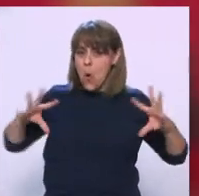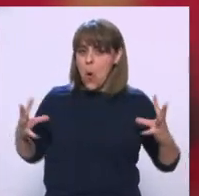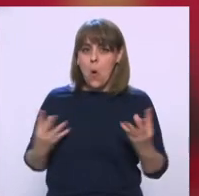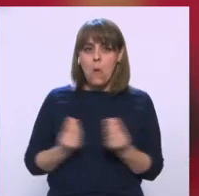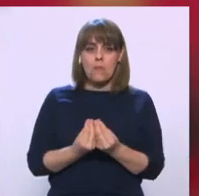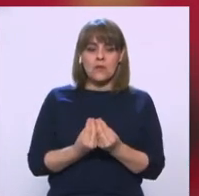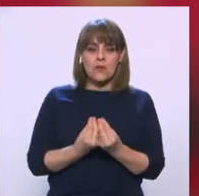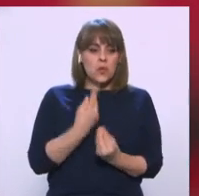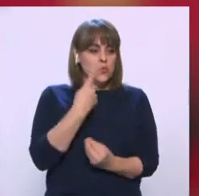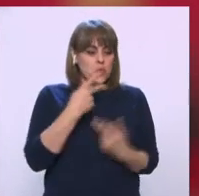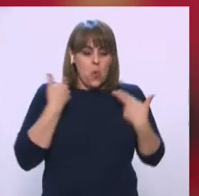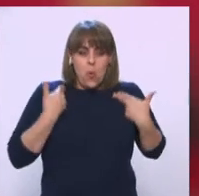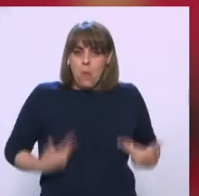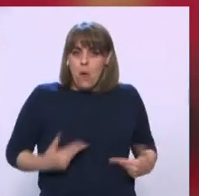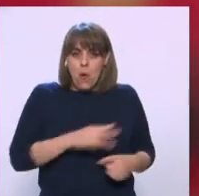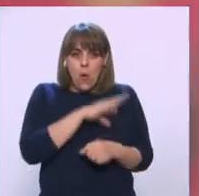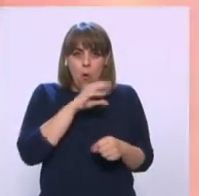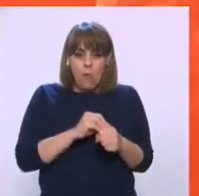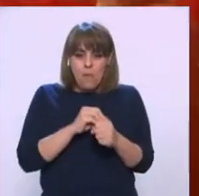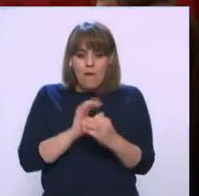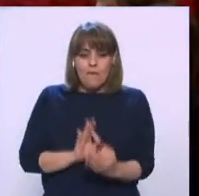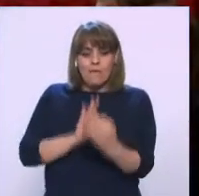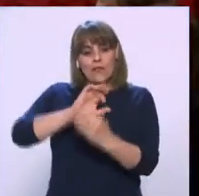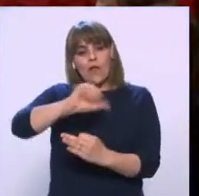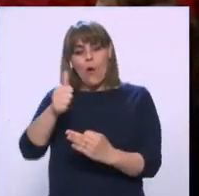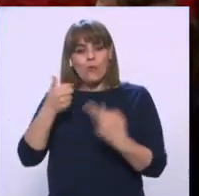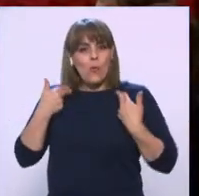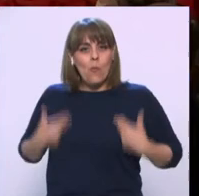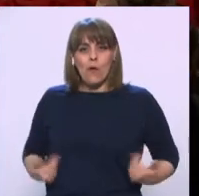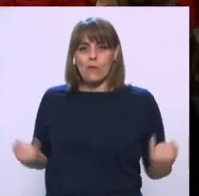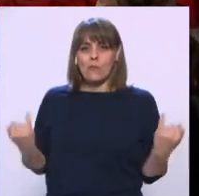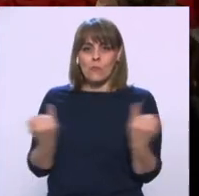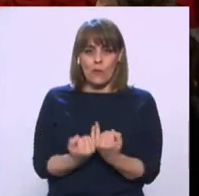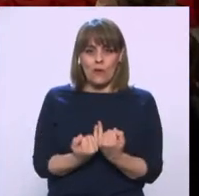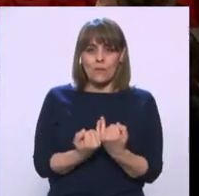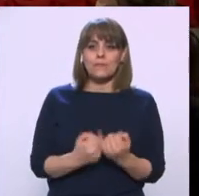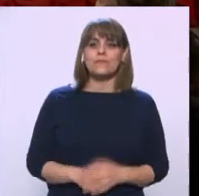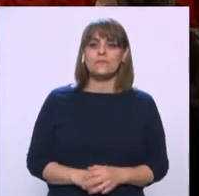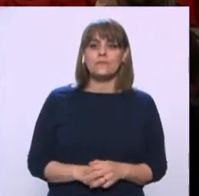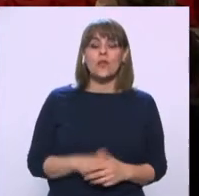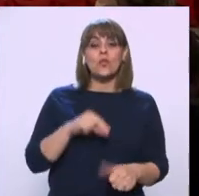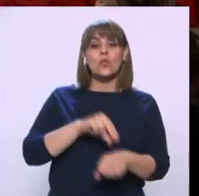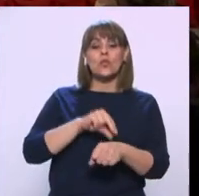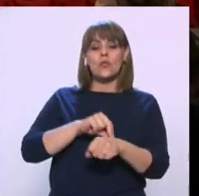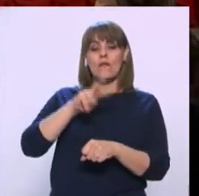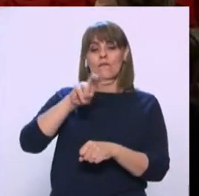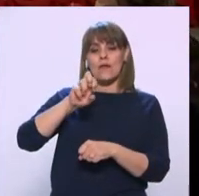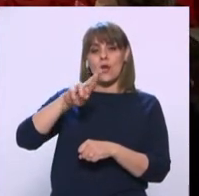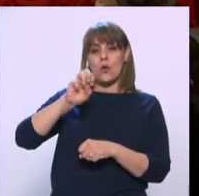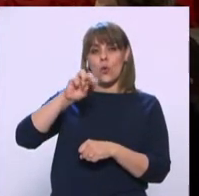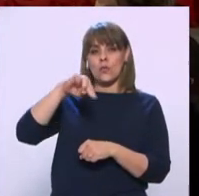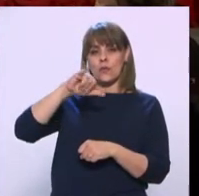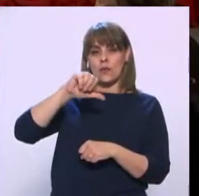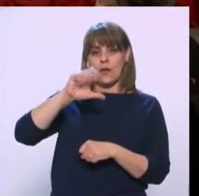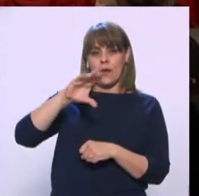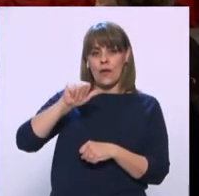su humanidad ante el otro. La doctora Verónica Pérez de la Cruz.